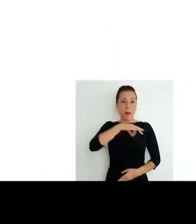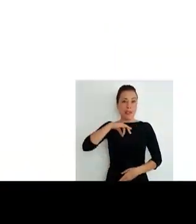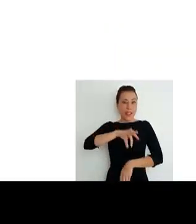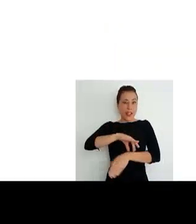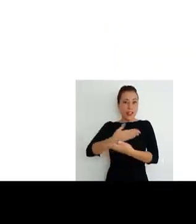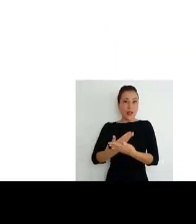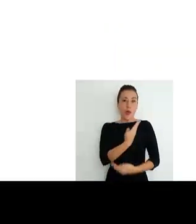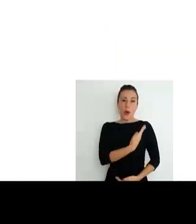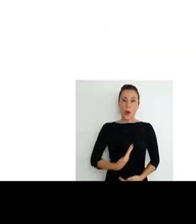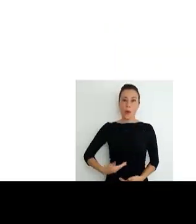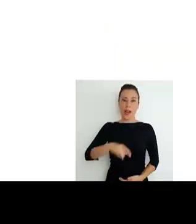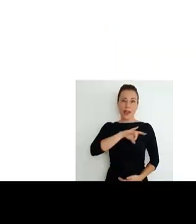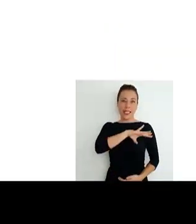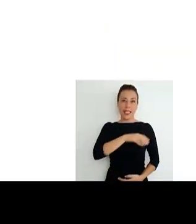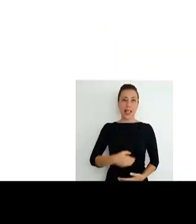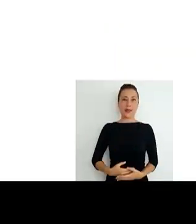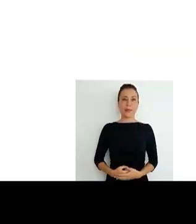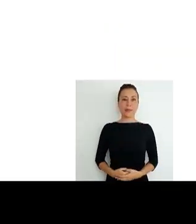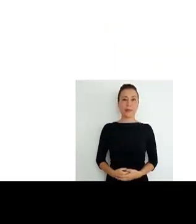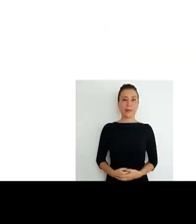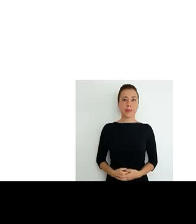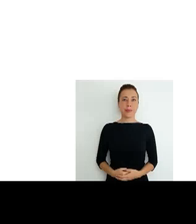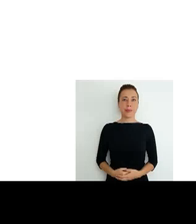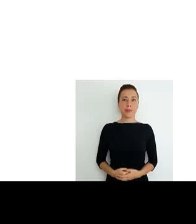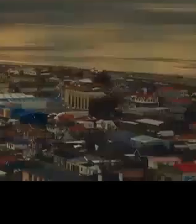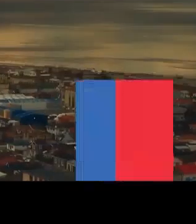Ministerio de Salud Gobierno de Chile